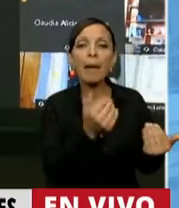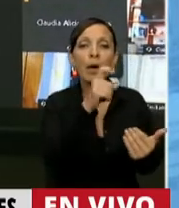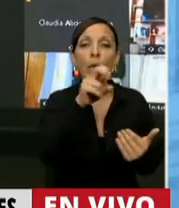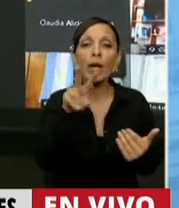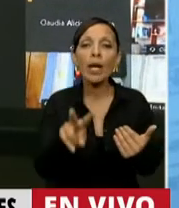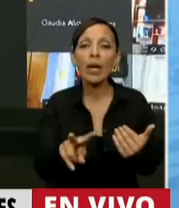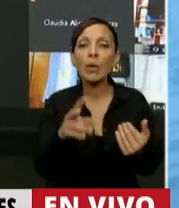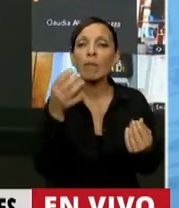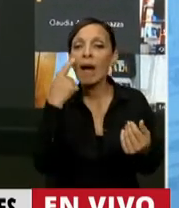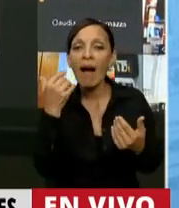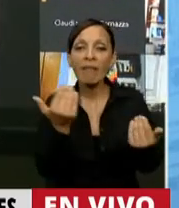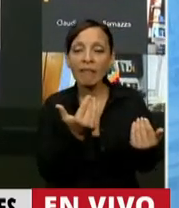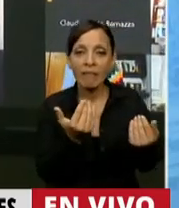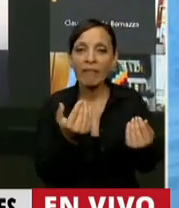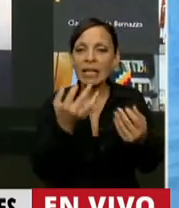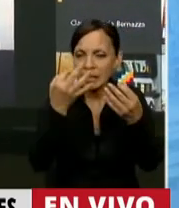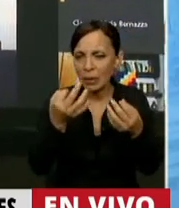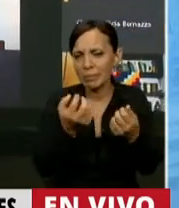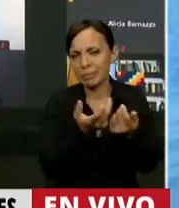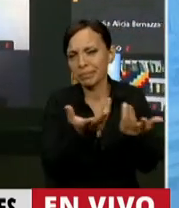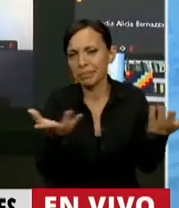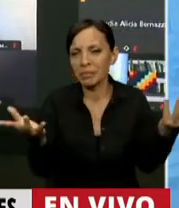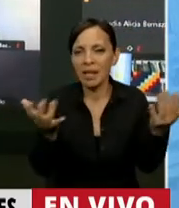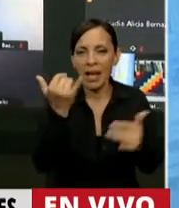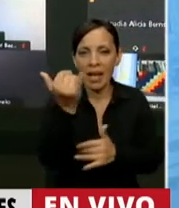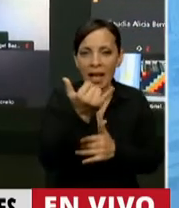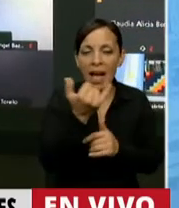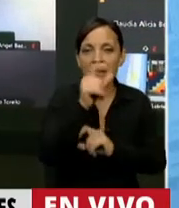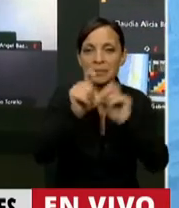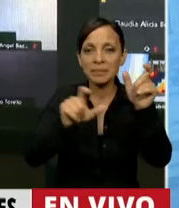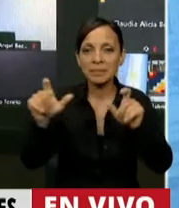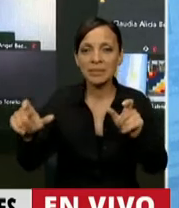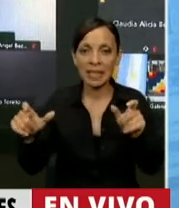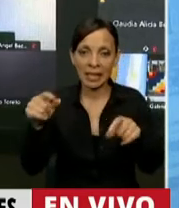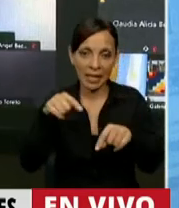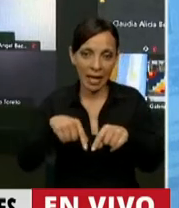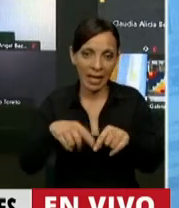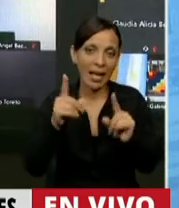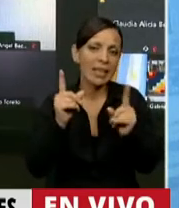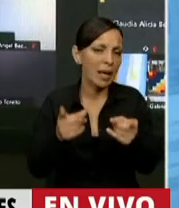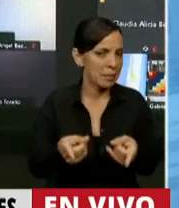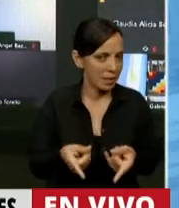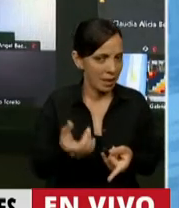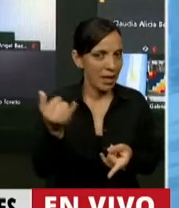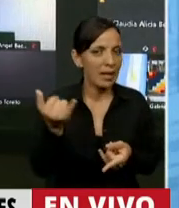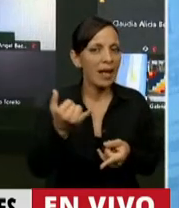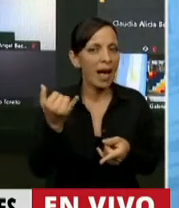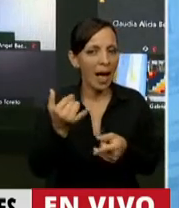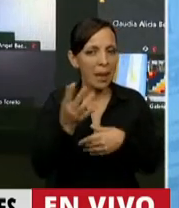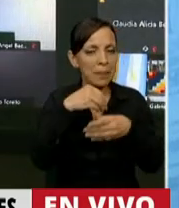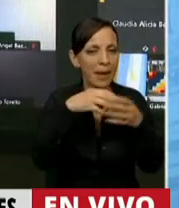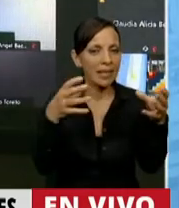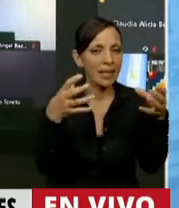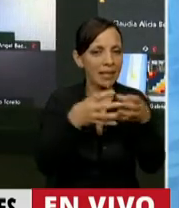encontrar que una enorme cantidad de gente que transita estos pasillos también ha tenido parte en esos elencos de